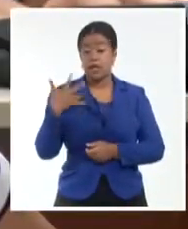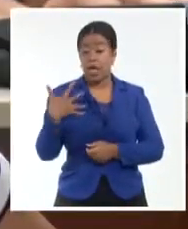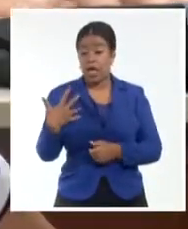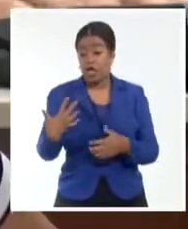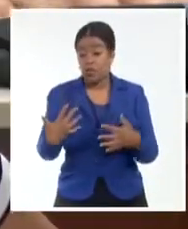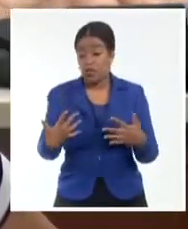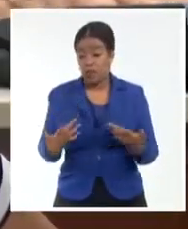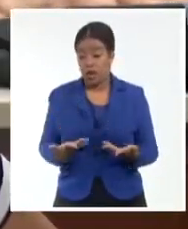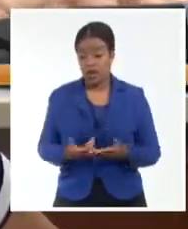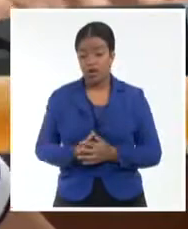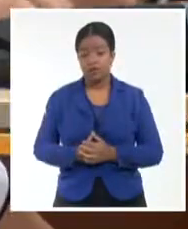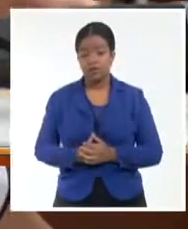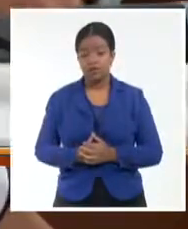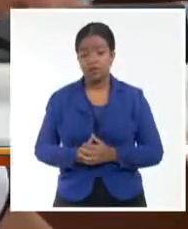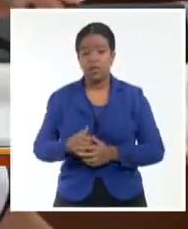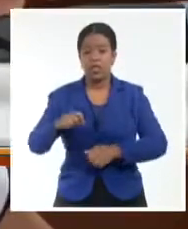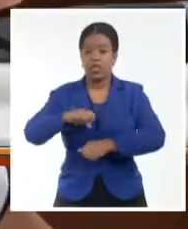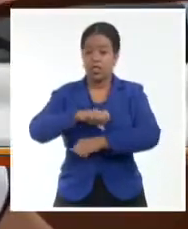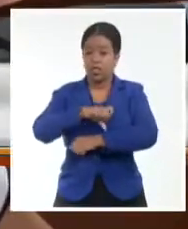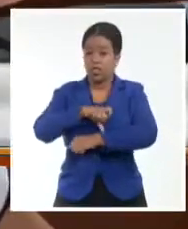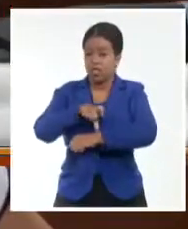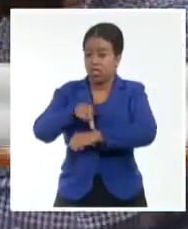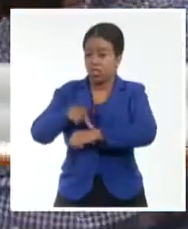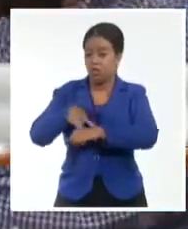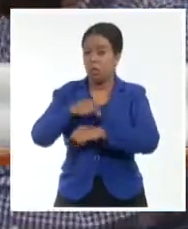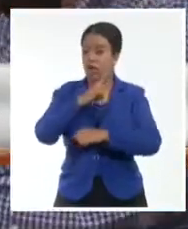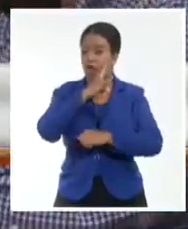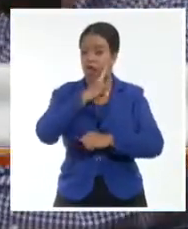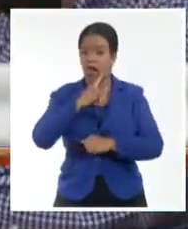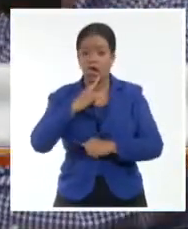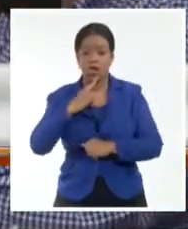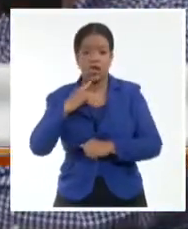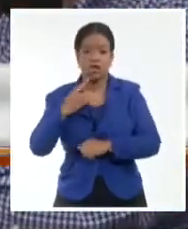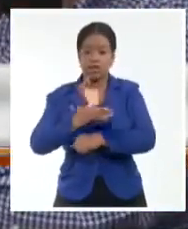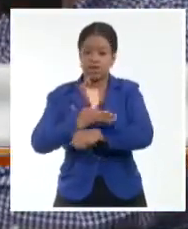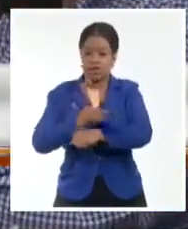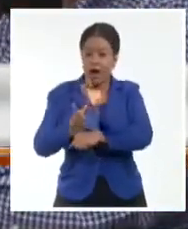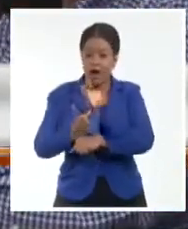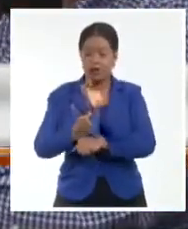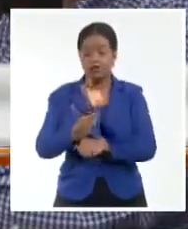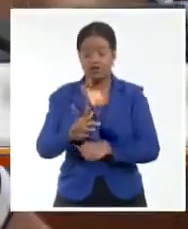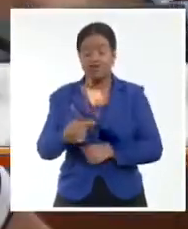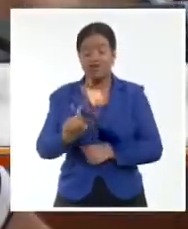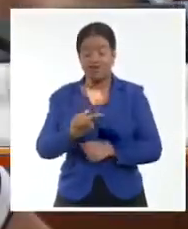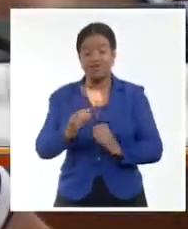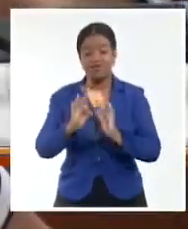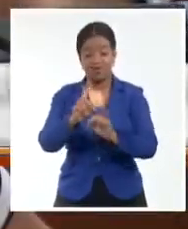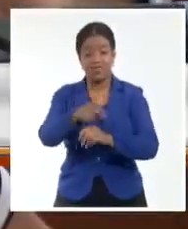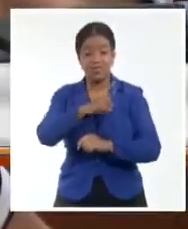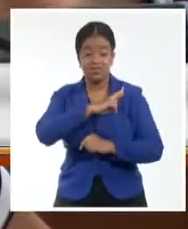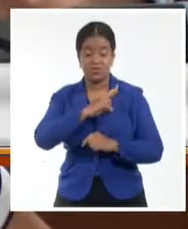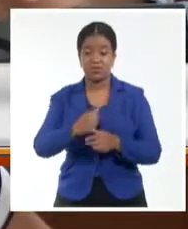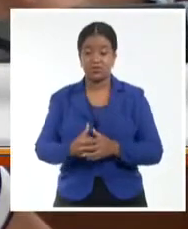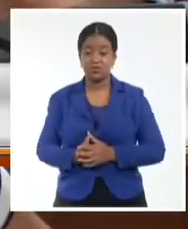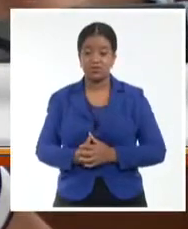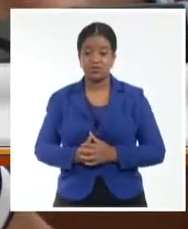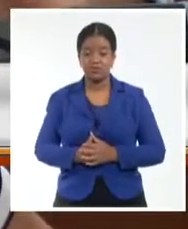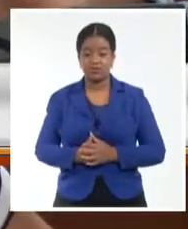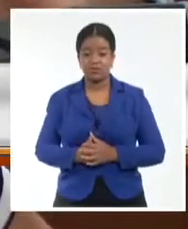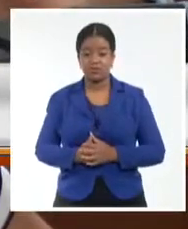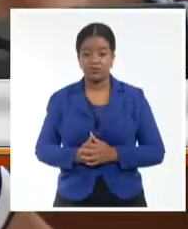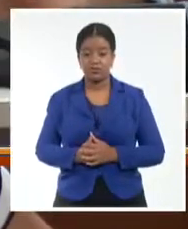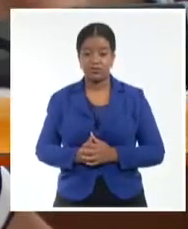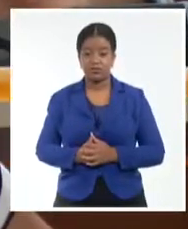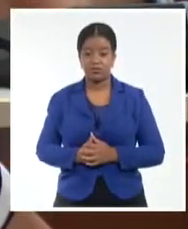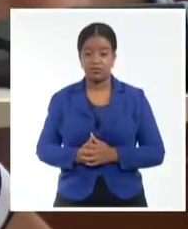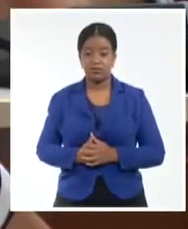es cómo nos demoramos. Y en ese caso hemos estado nosotros. Las consignaciones y